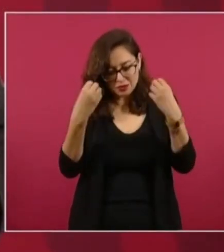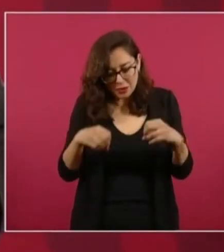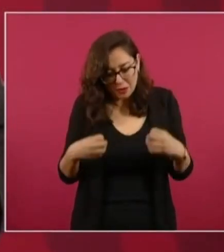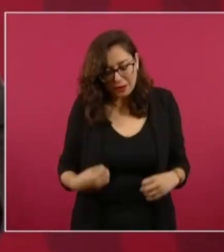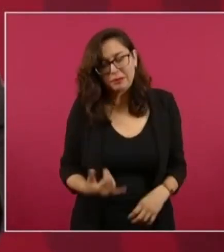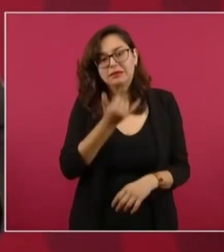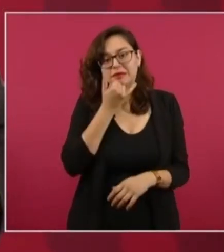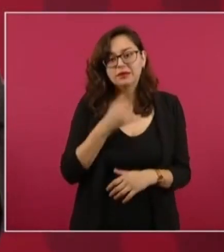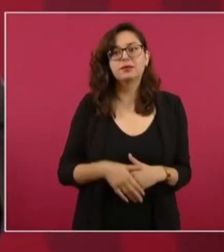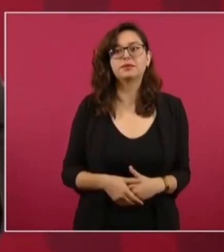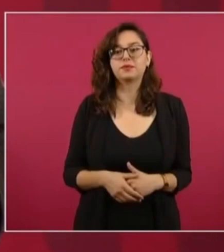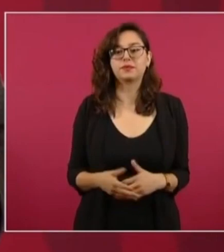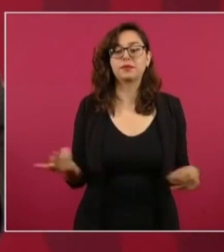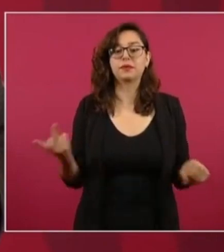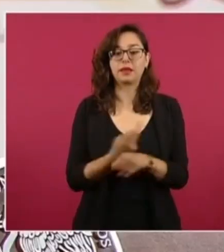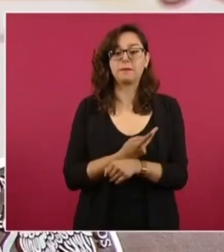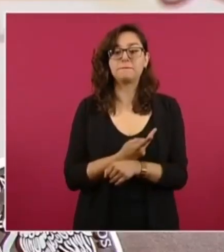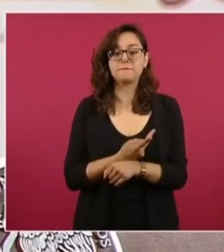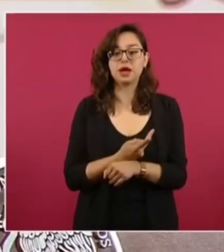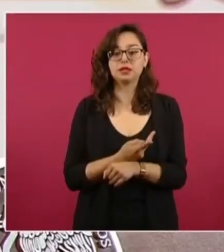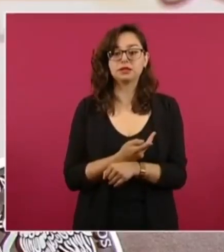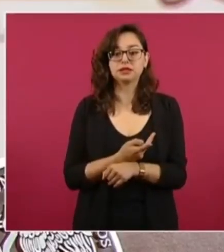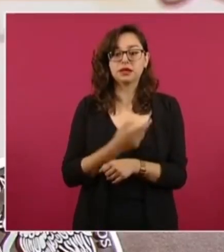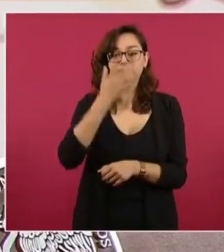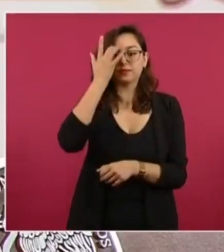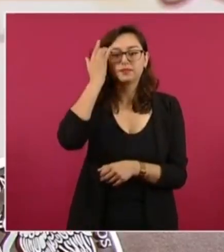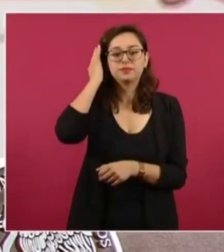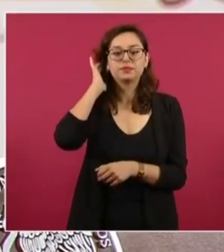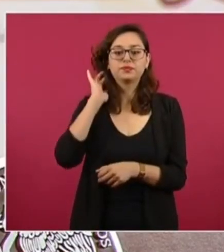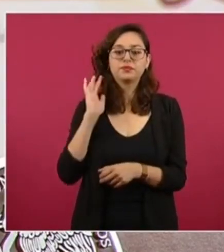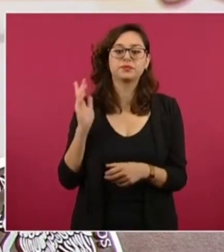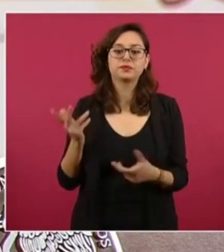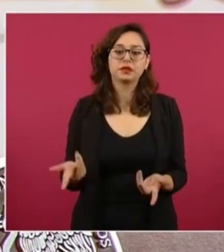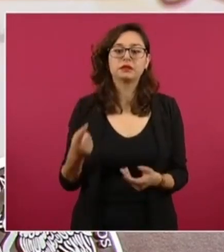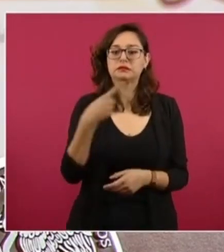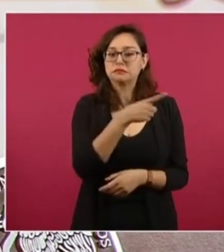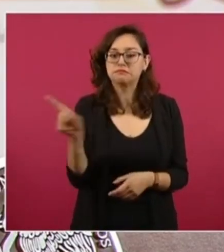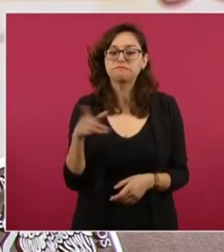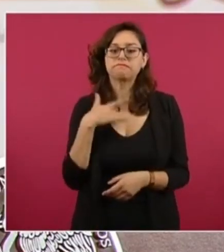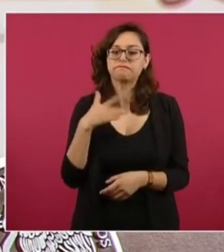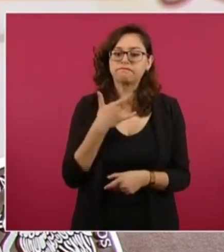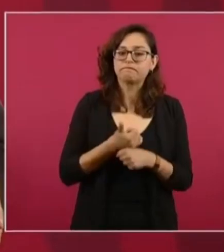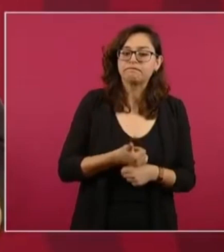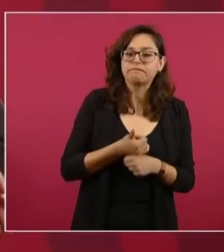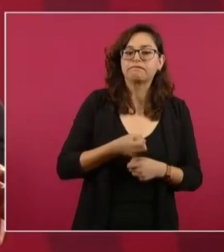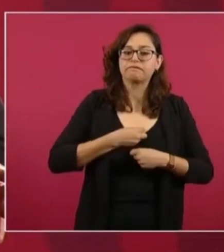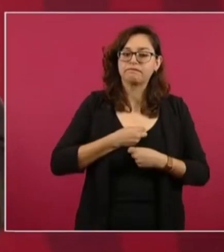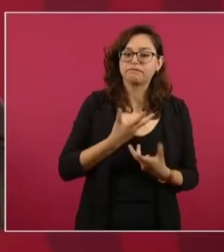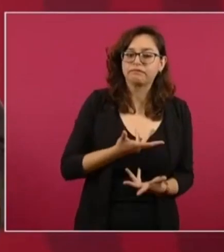Tenemos que enfrentar con atención a los que lo han sentido, sufrido y expuesto al